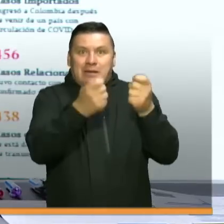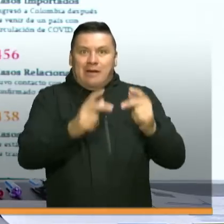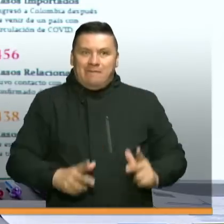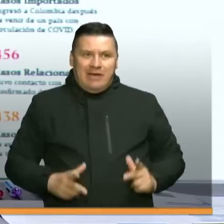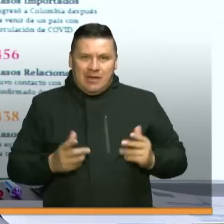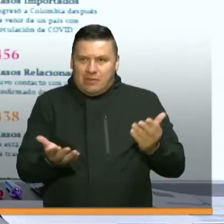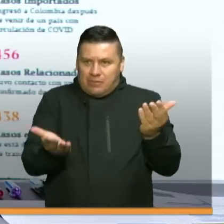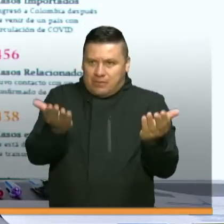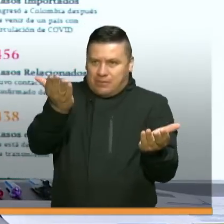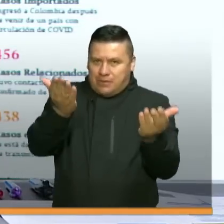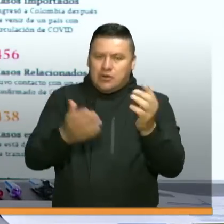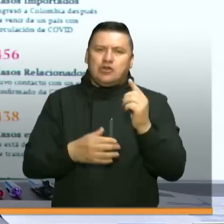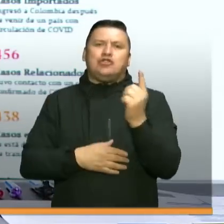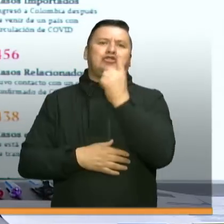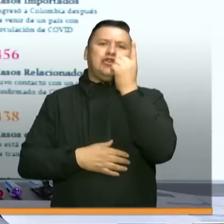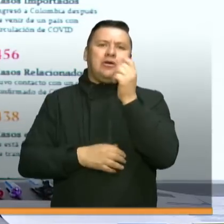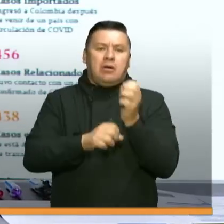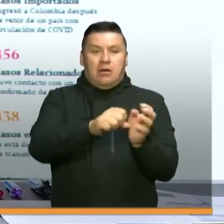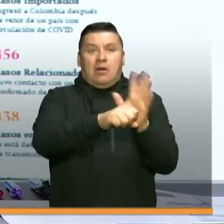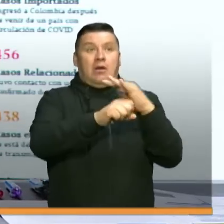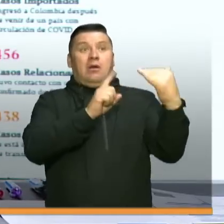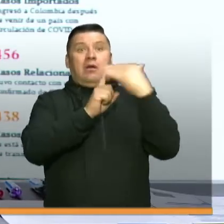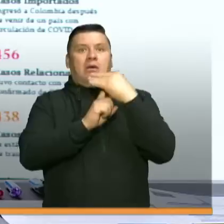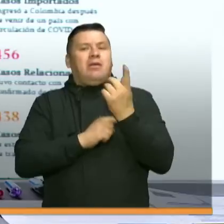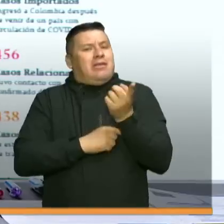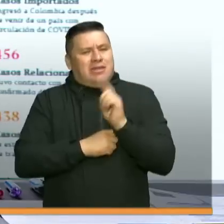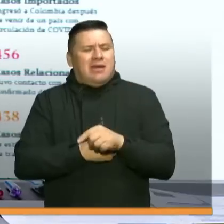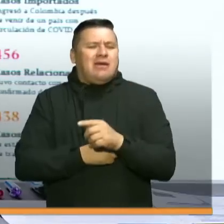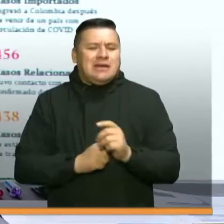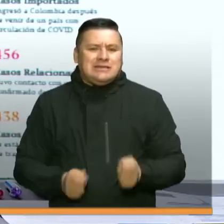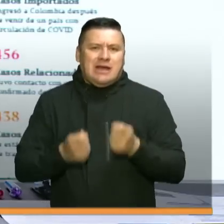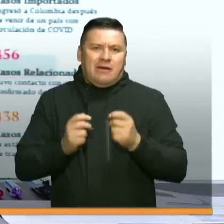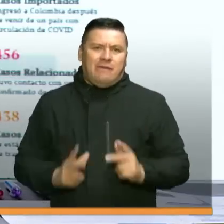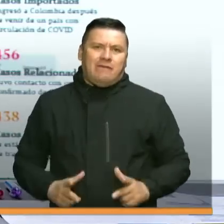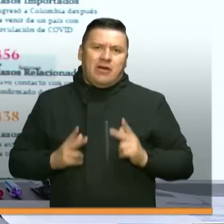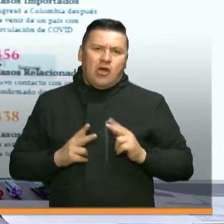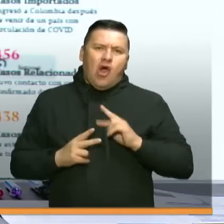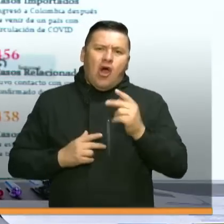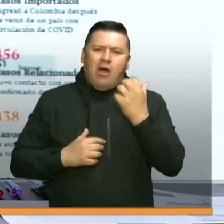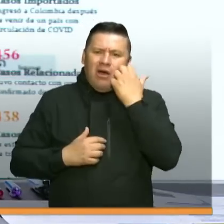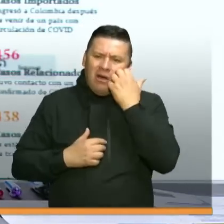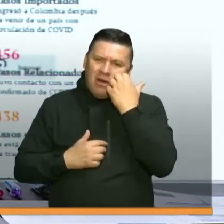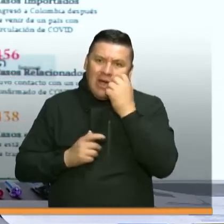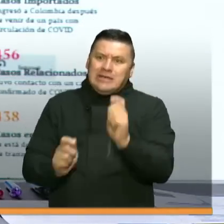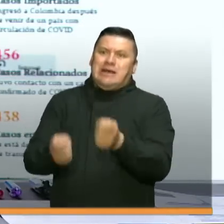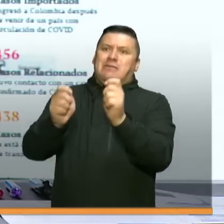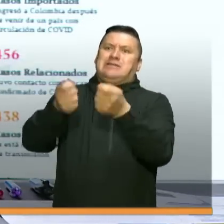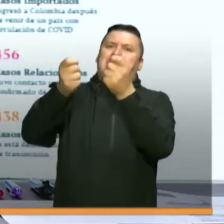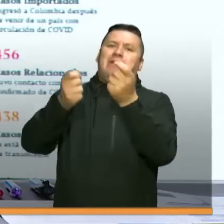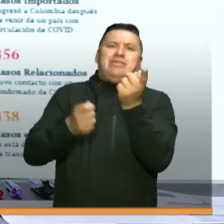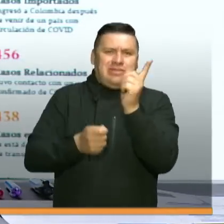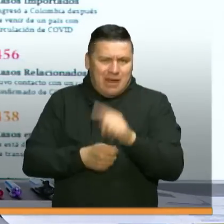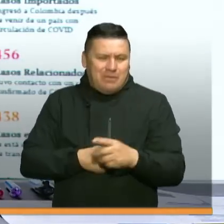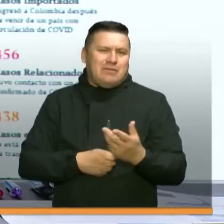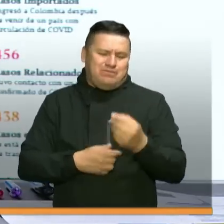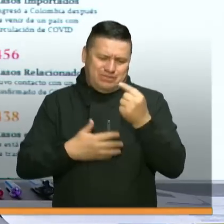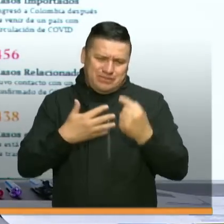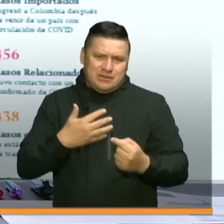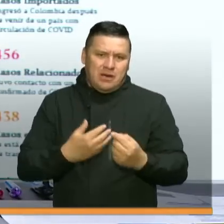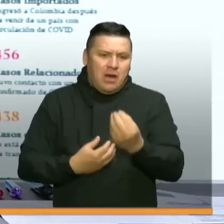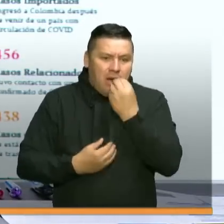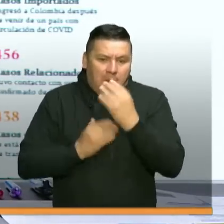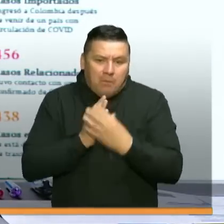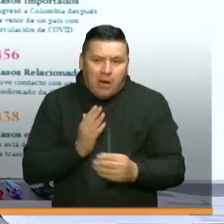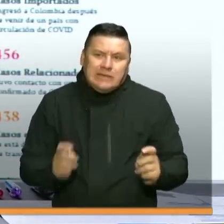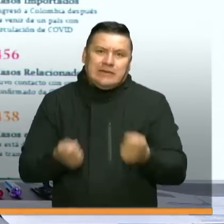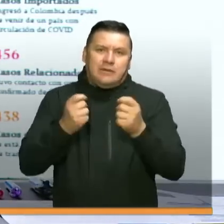también salvando vidas no solamente del COVID-19 sino salvando vidas de otras patologías y salvando vidas también de la desnutrición y de